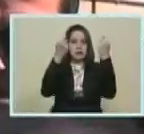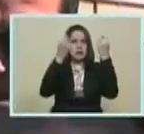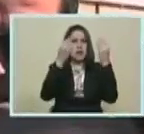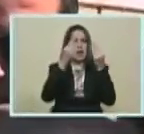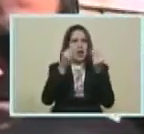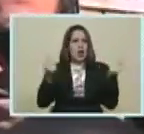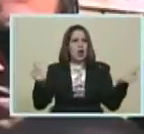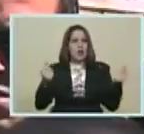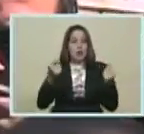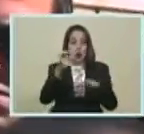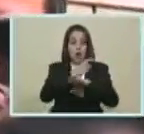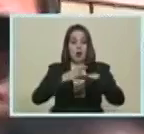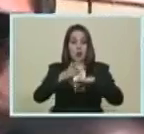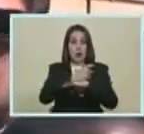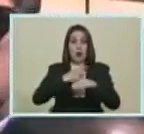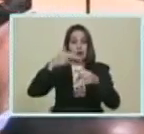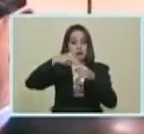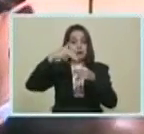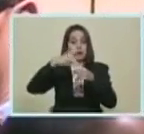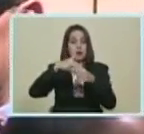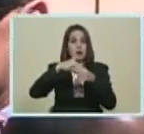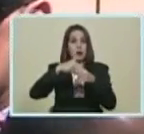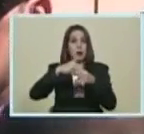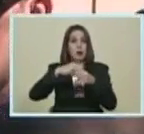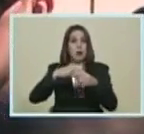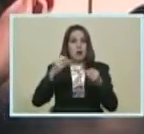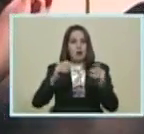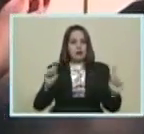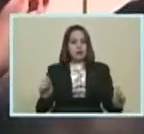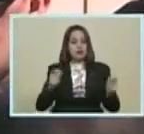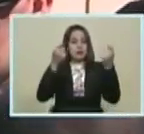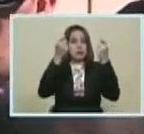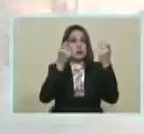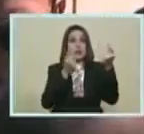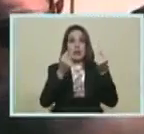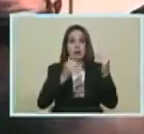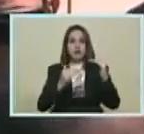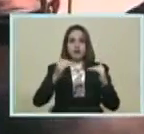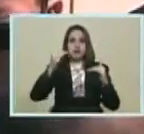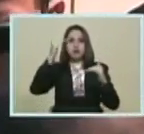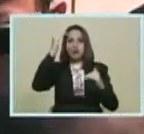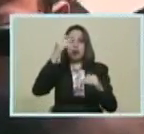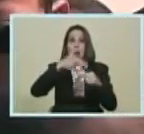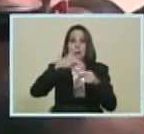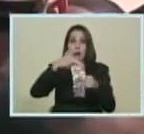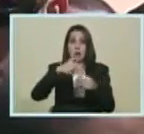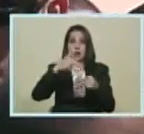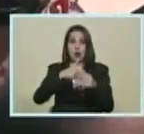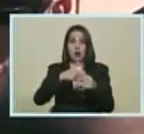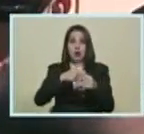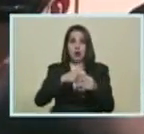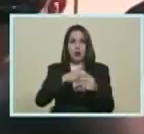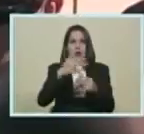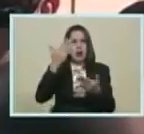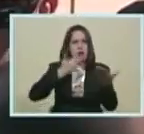La gobernabilidad Del mercado petrolero Y para recuperar El precio Del petróleo Hemos también visto Las relaciones